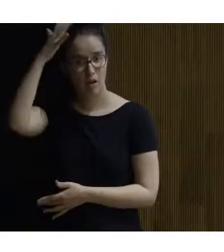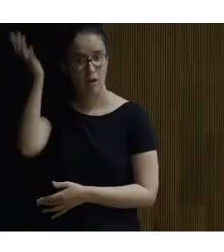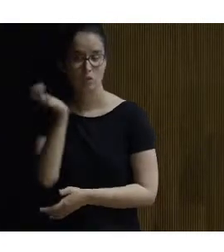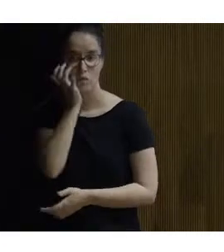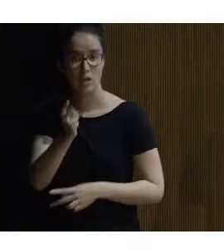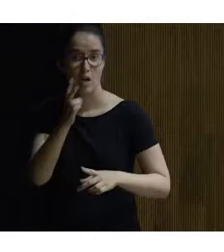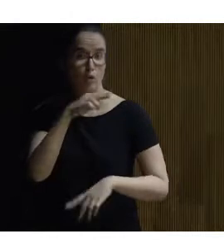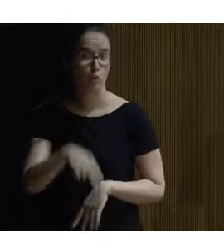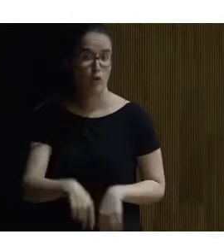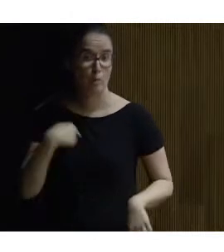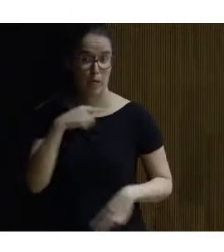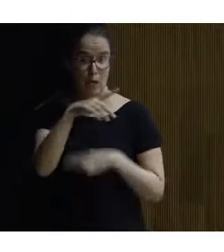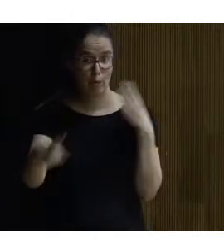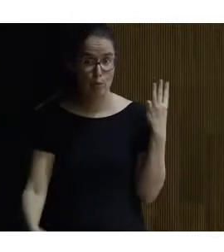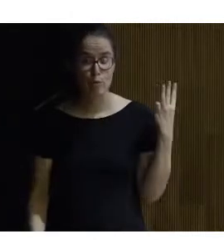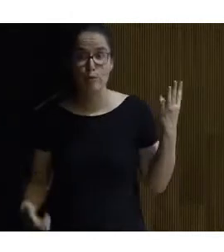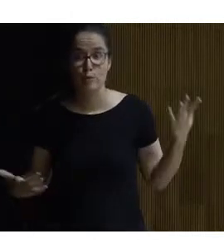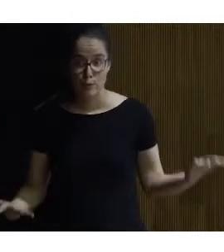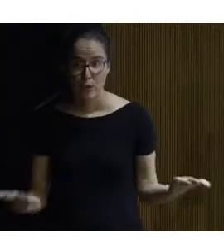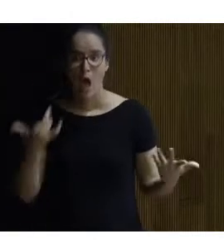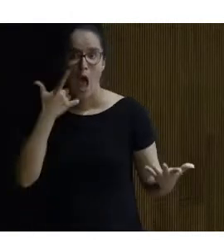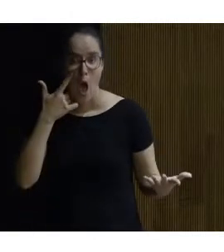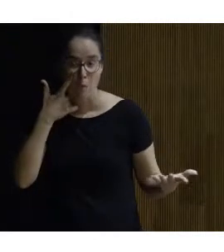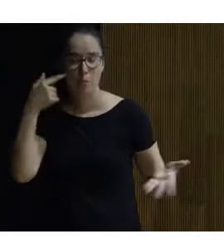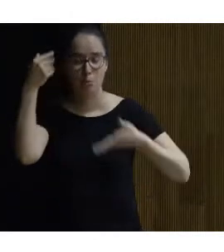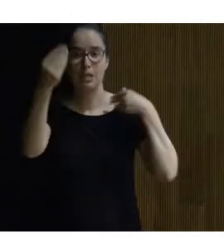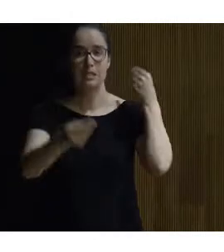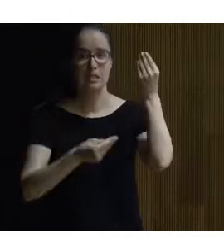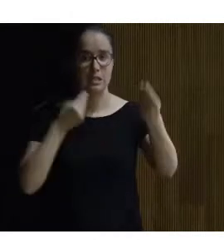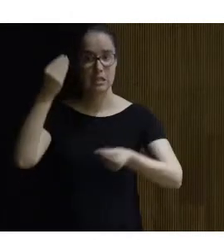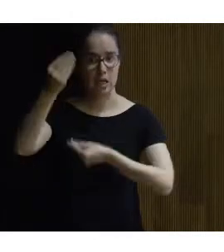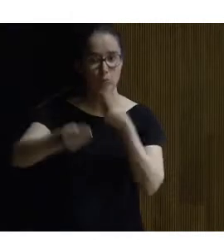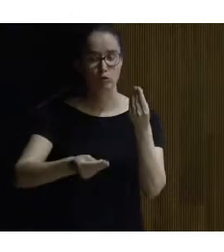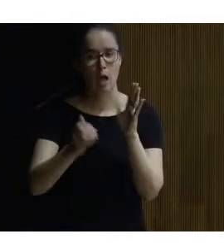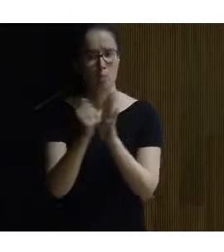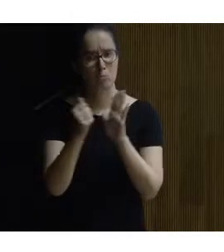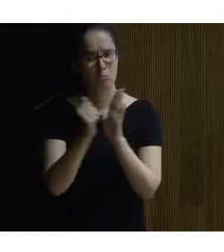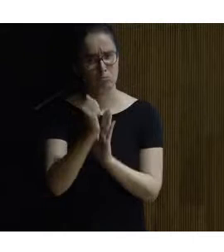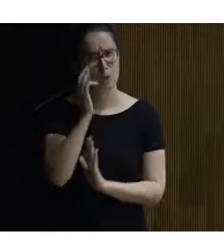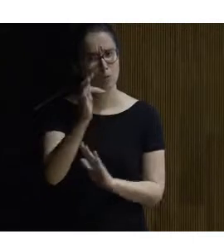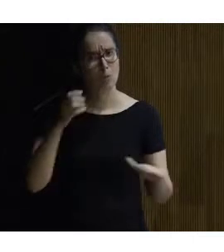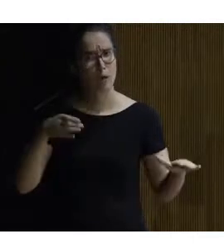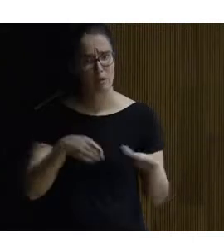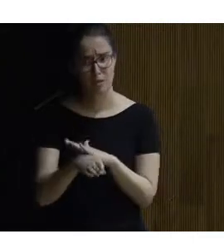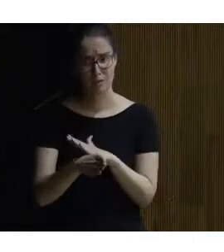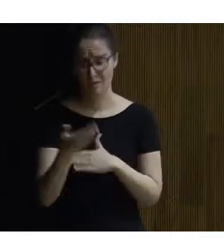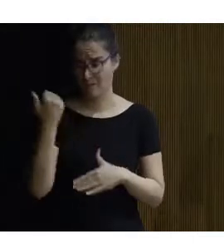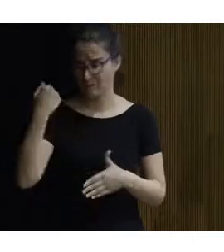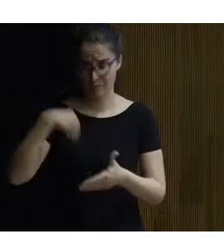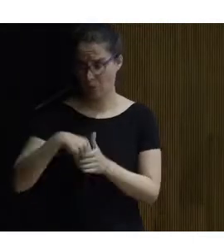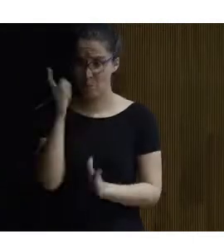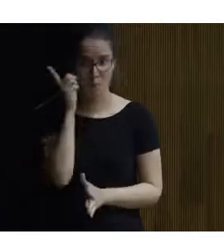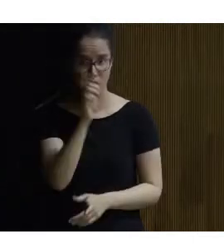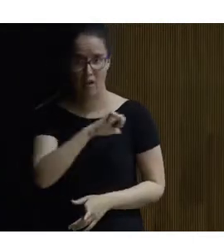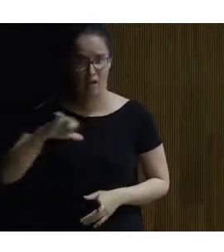Museo del Parado o sea que que estamos ahí o sea que creemos que es una buena app porque la accesibilidad ya la llevas tú en tu propio móvil